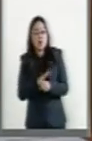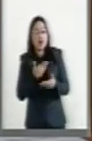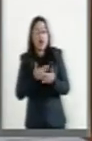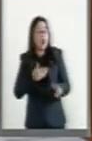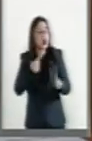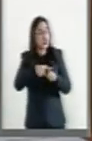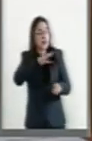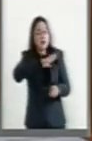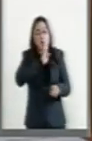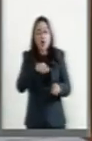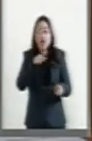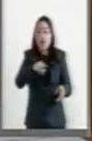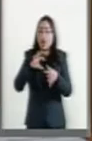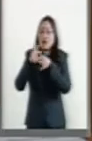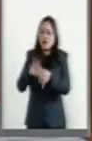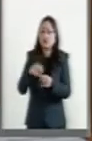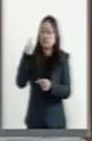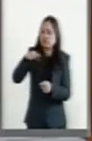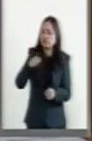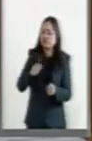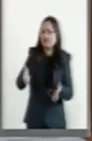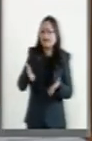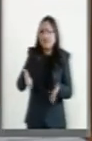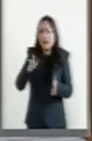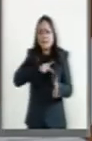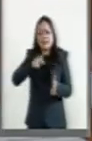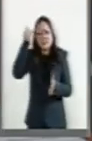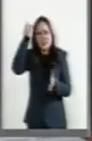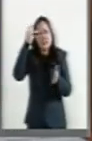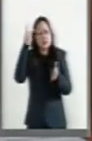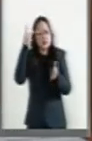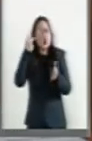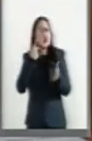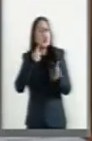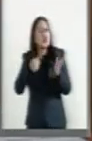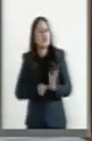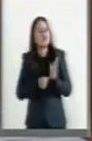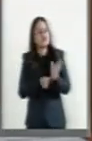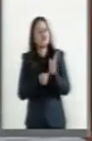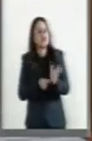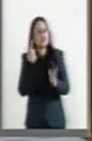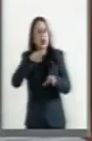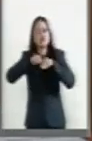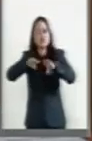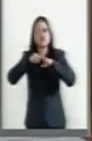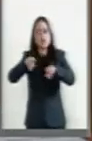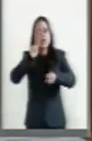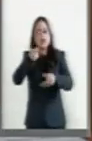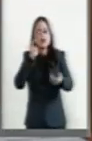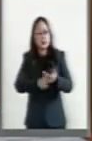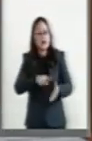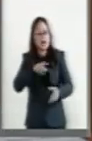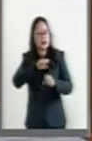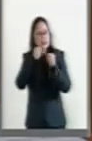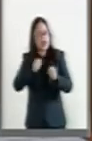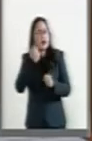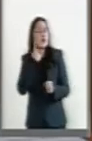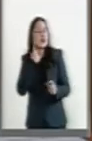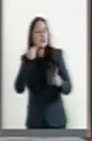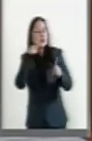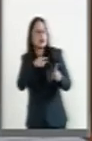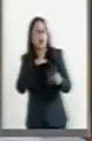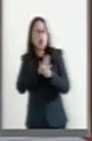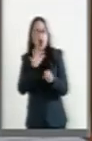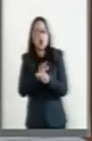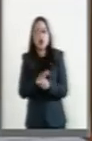las muertes de los mexicanos para promover agendas políticas, para grillar, para polemizar. Un sistema político en el que